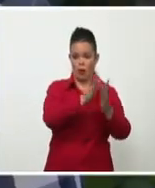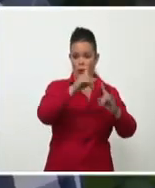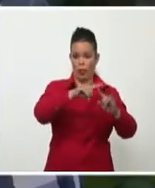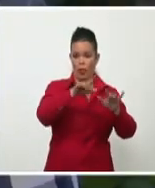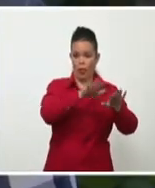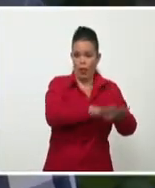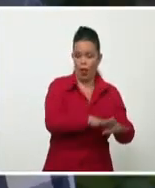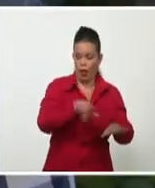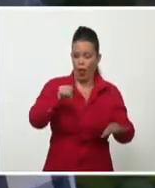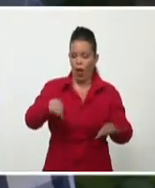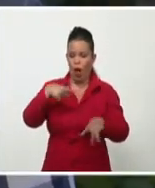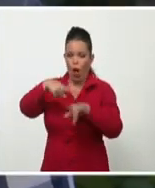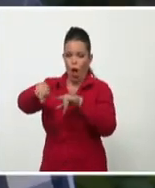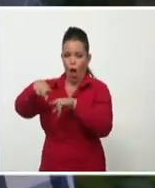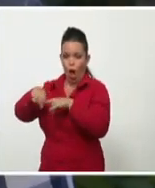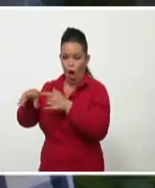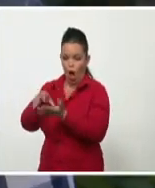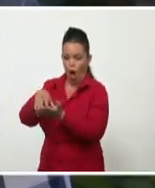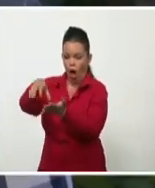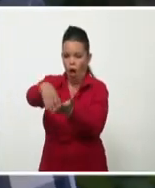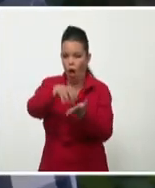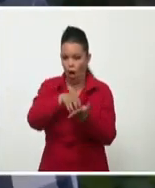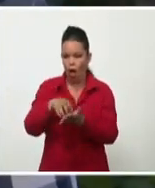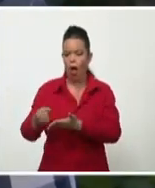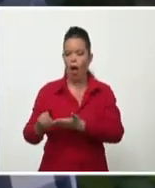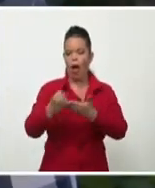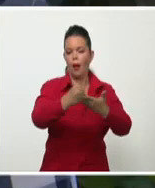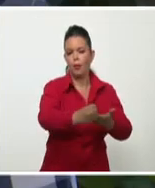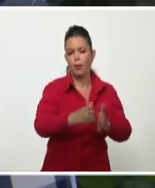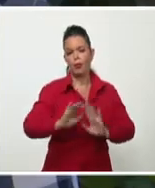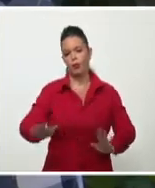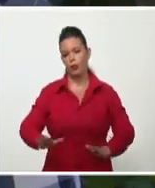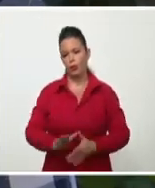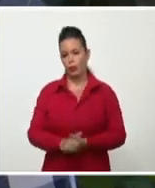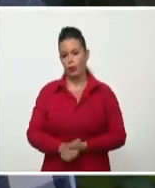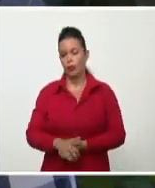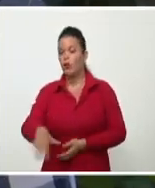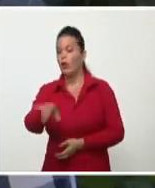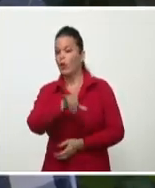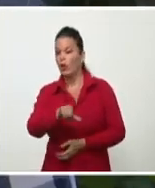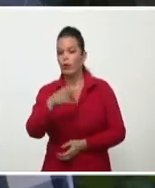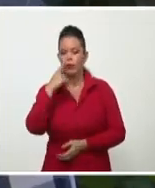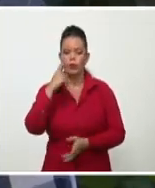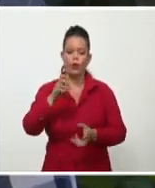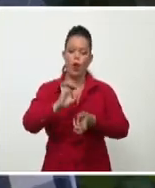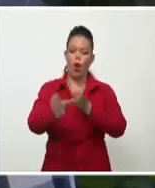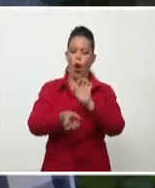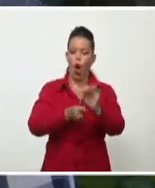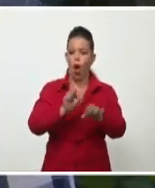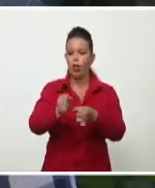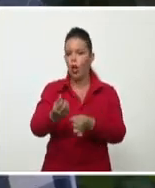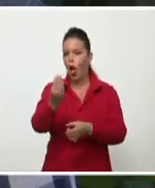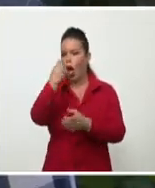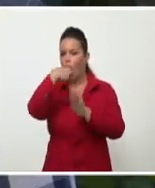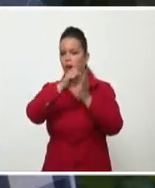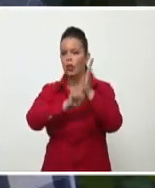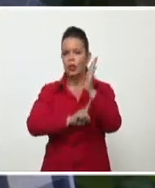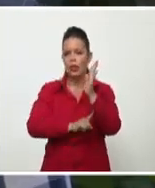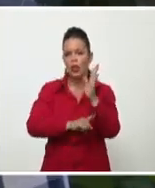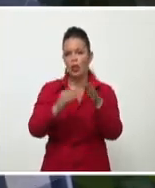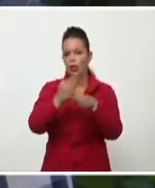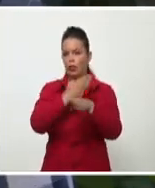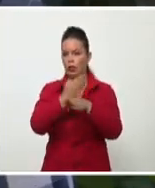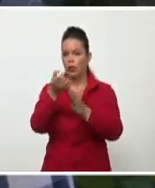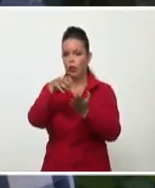máxima demanda y también del consumo de energía en todos los sectores productivos y también intensificar todas las